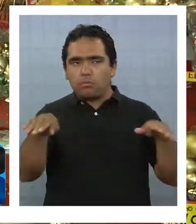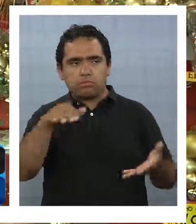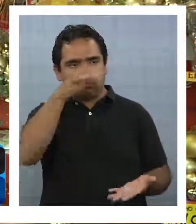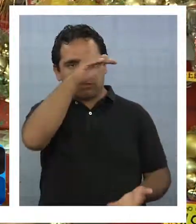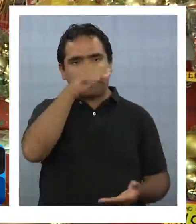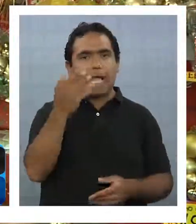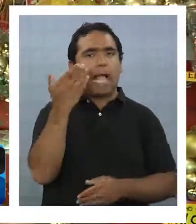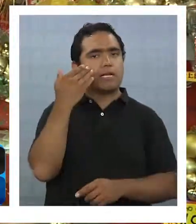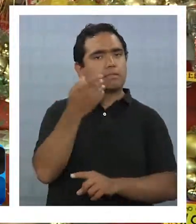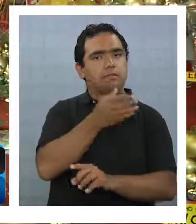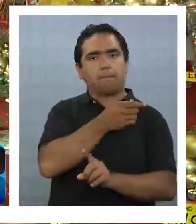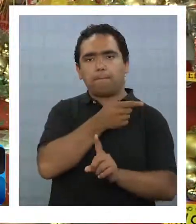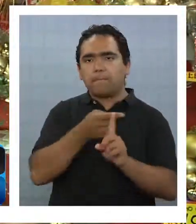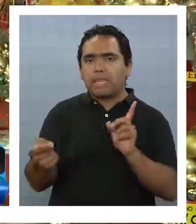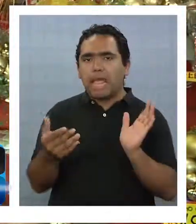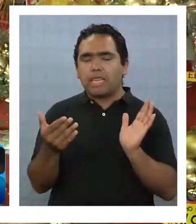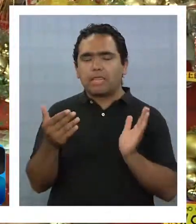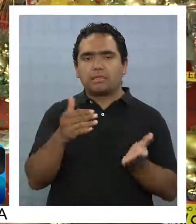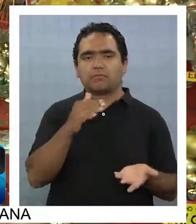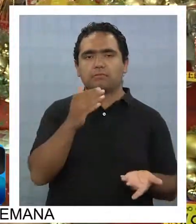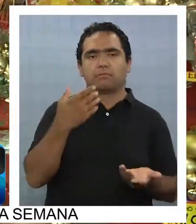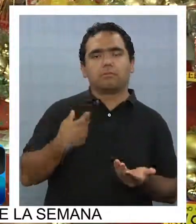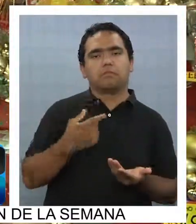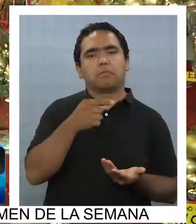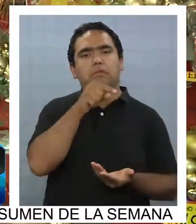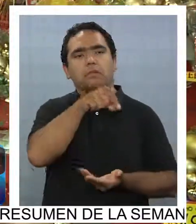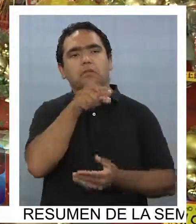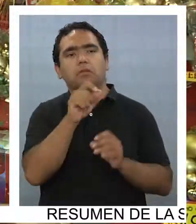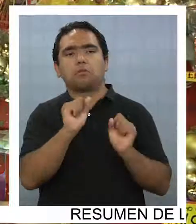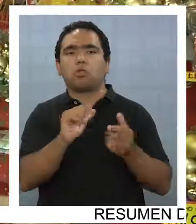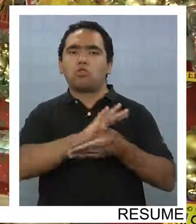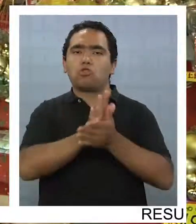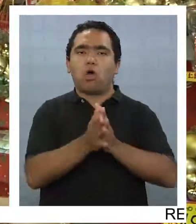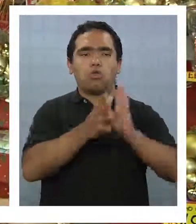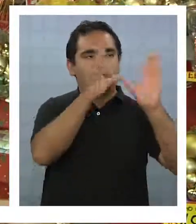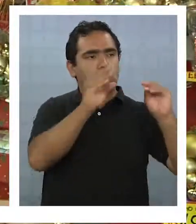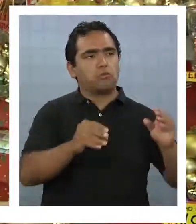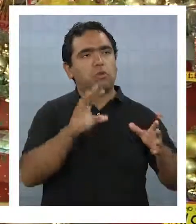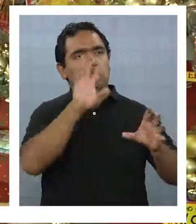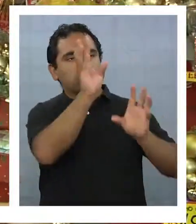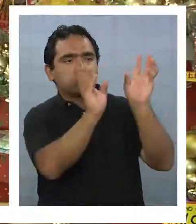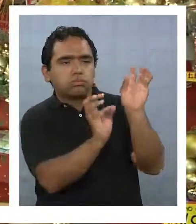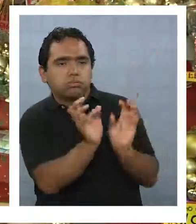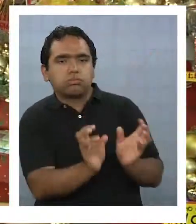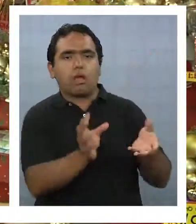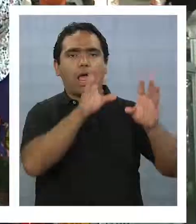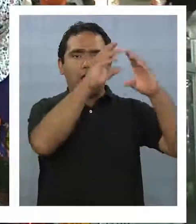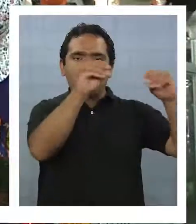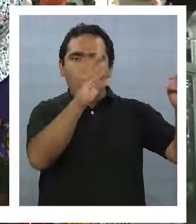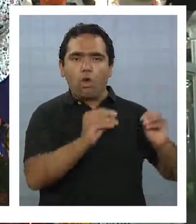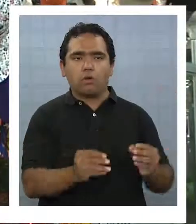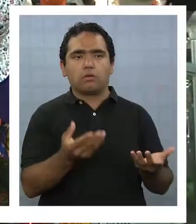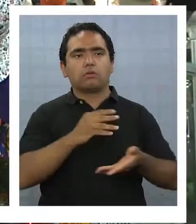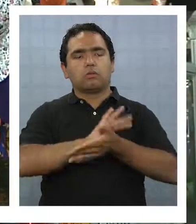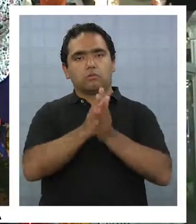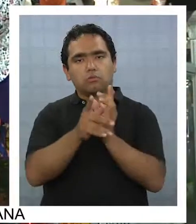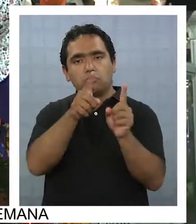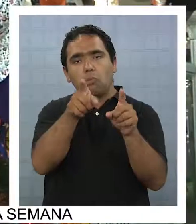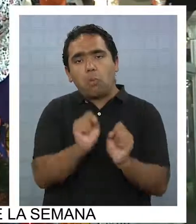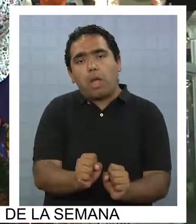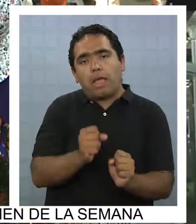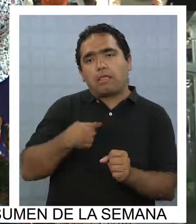casi por la mitad... ...y ofreciendo todos los artículos... ...ya sean los adornos, las bolitas y todo eso... ...igual, usted puede cotizar por todo